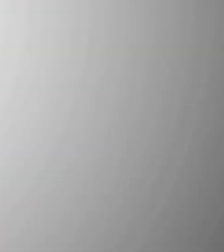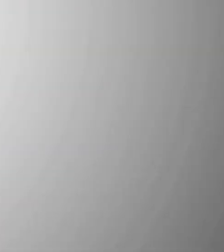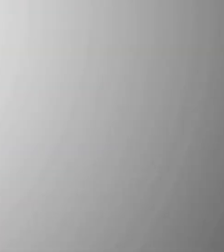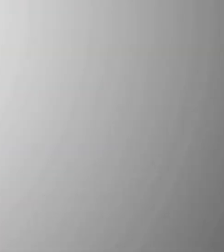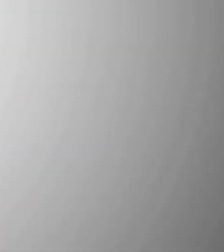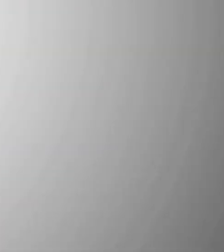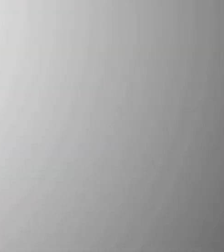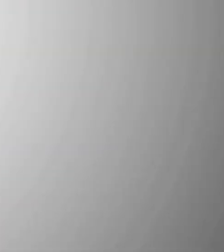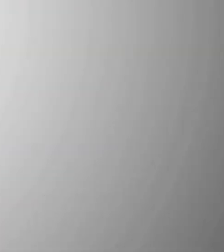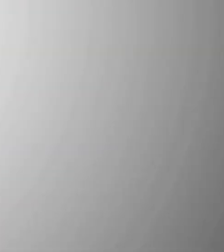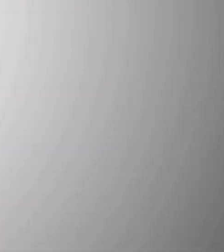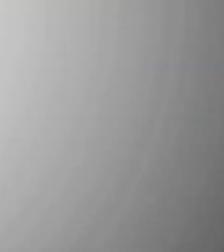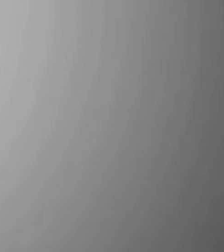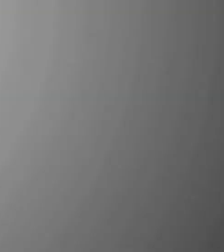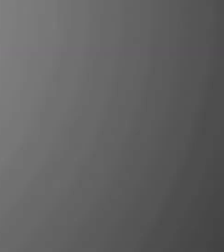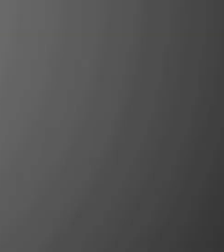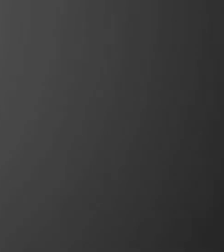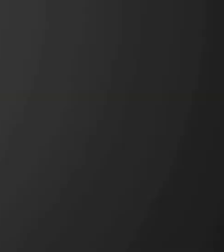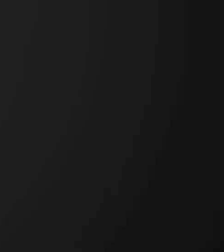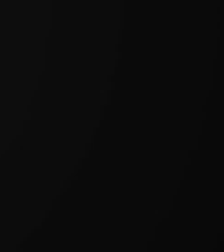Gracias por ver el video.